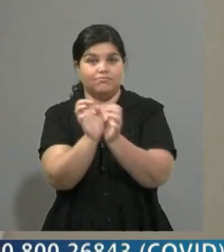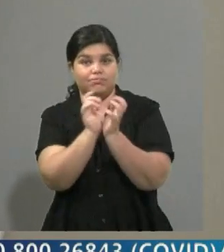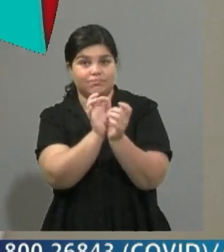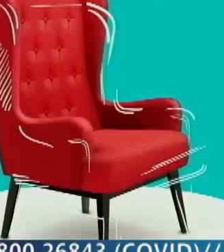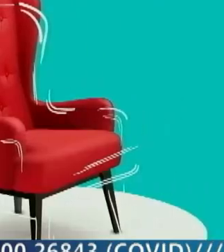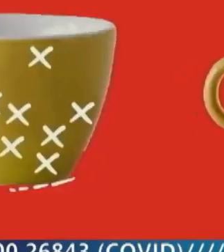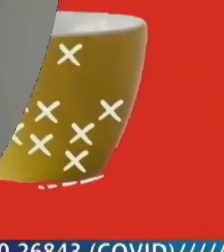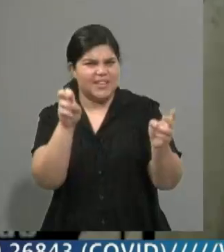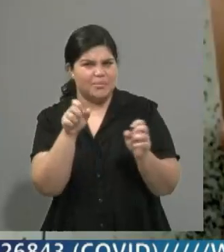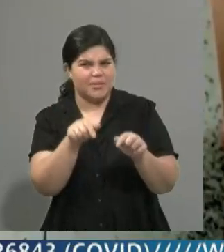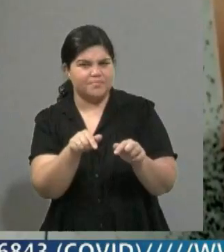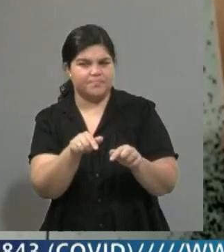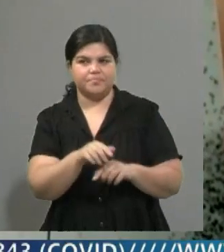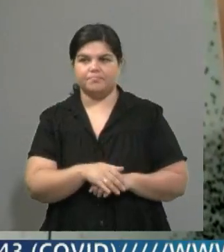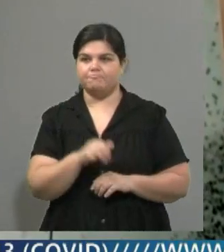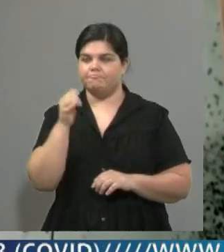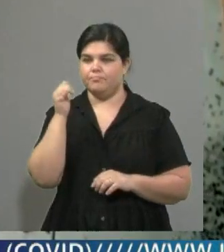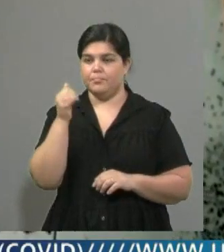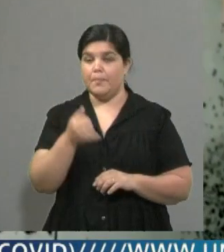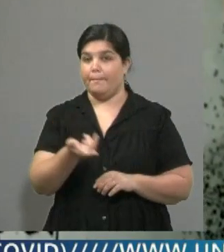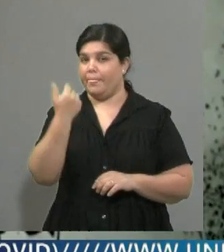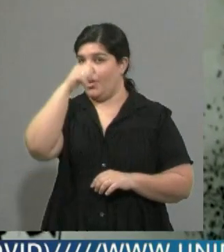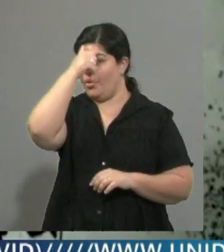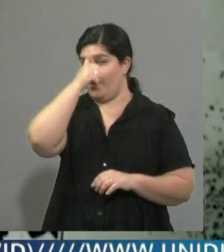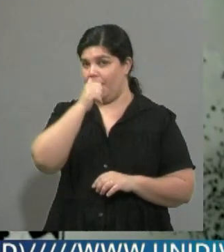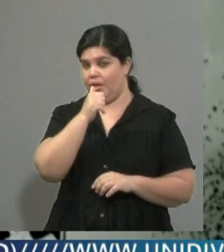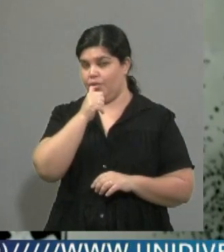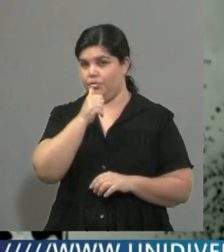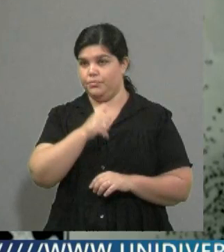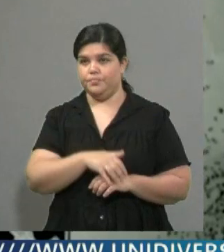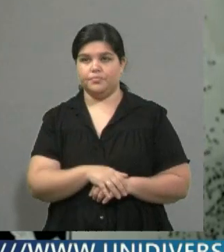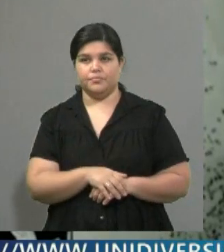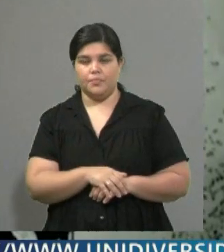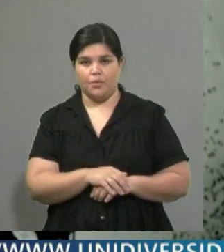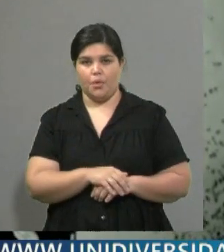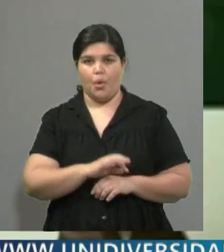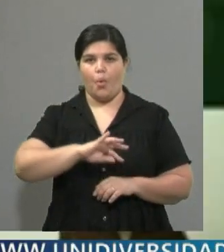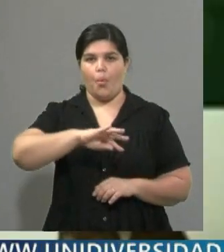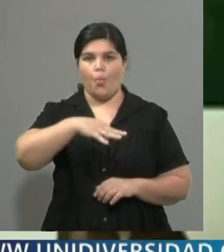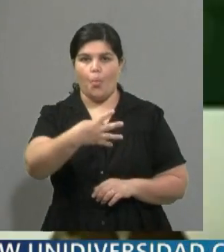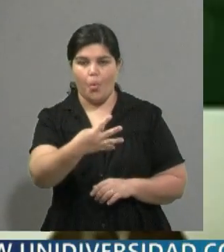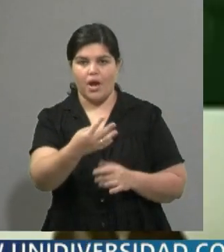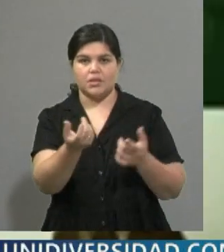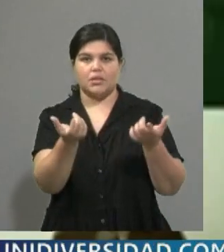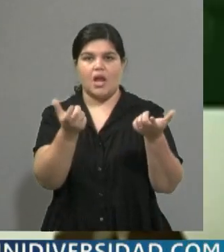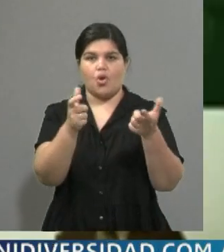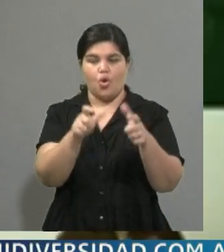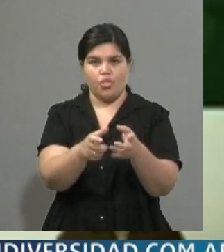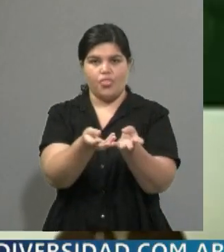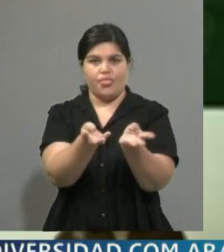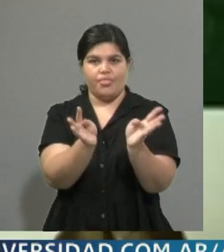Exactamente. Se suponía que el domingo iban a empezar la cuarta ronda de las